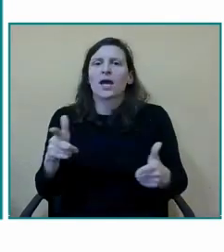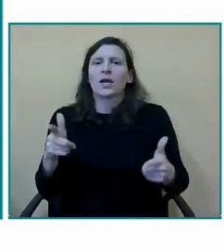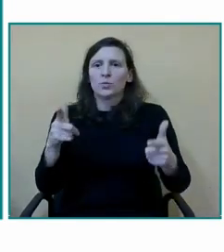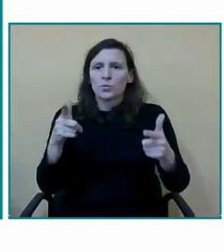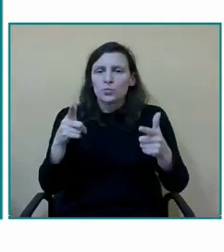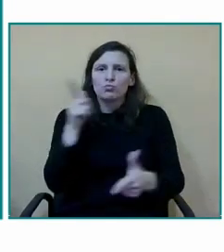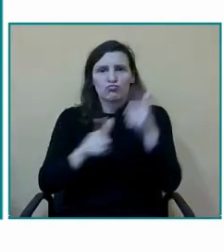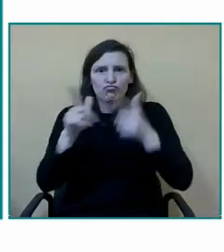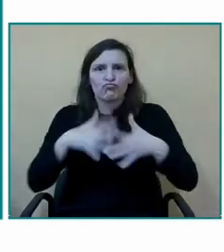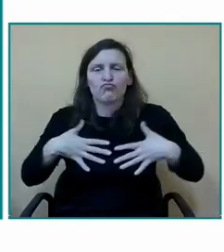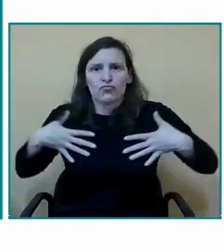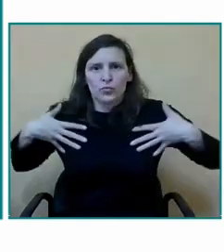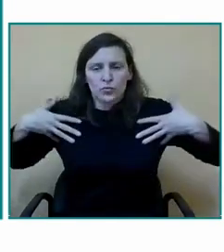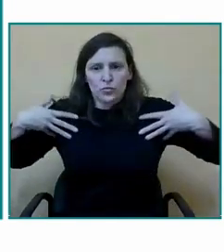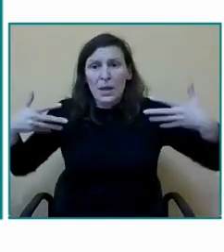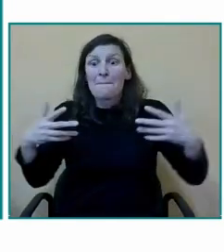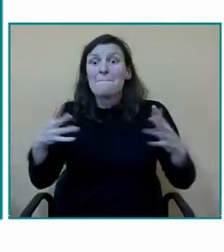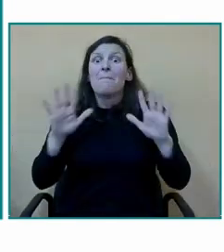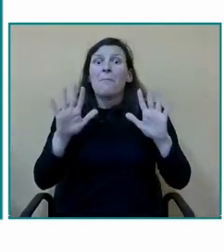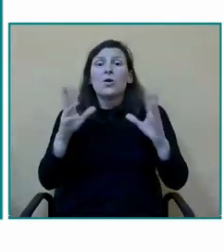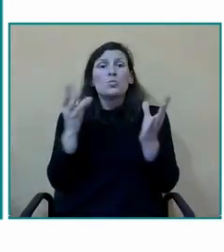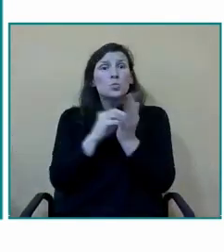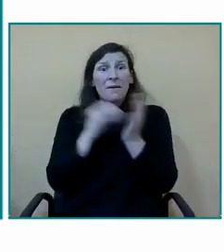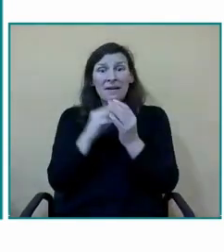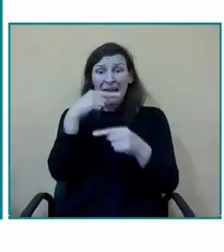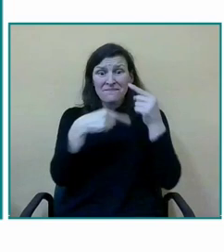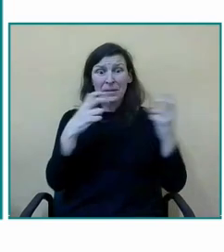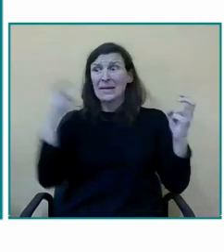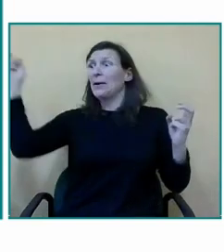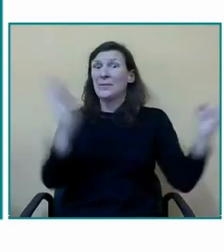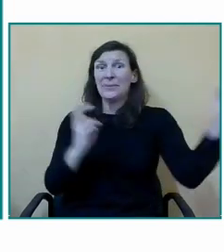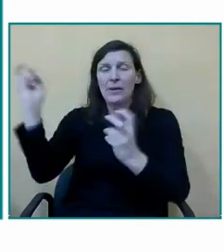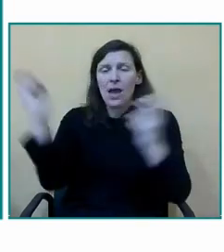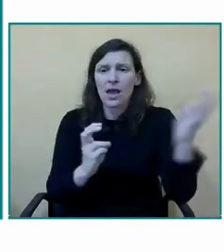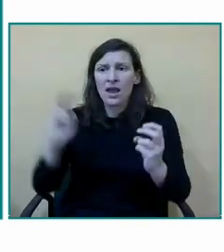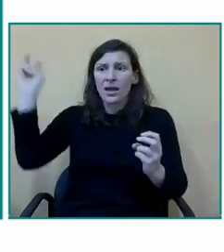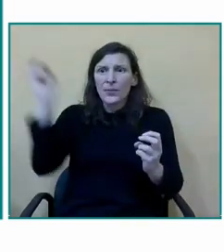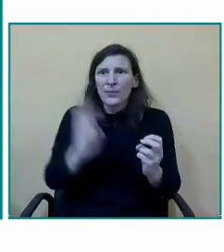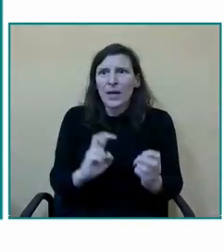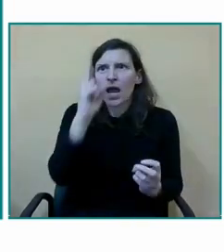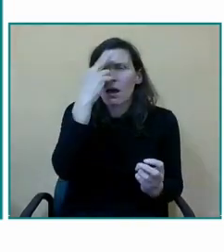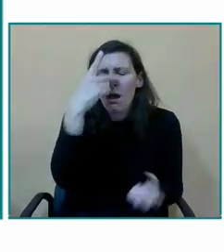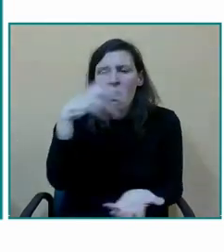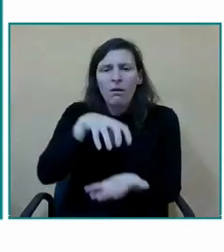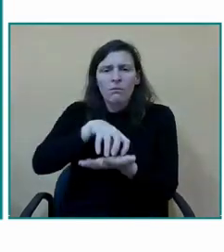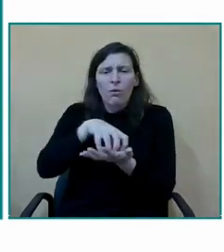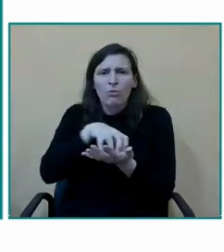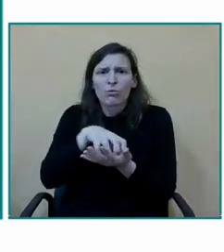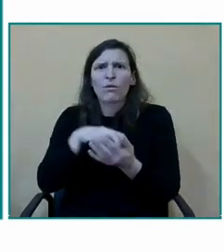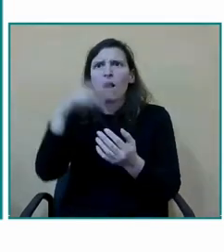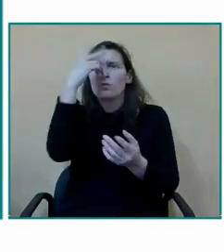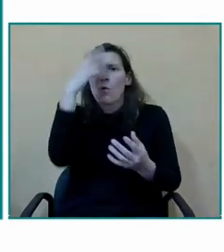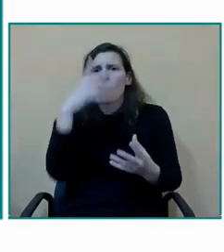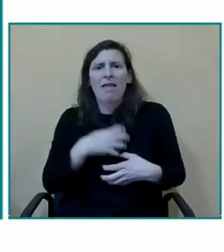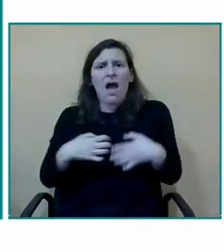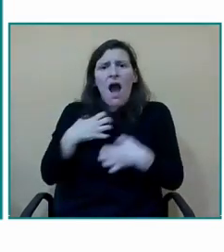en el que muchas de las familias que llegan vienen con una incertidumbre preocupadas y con angustia sobre todo en el pensar que si su